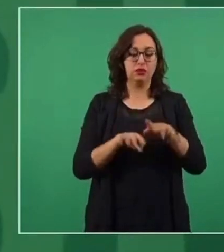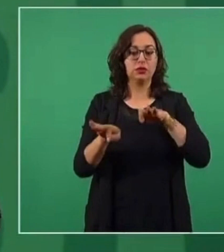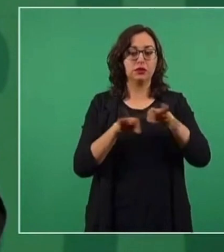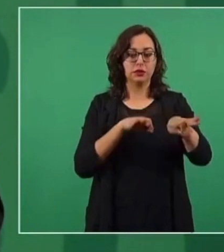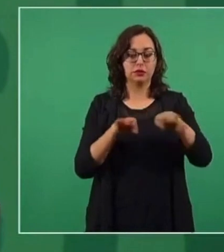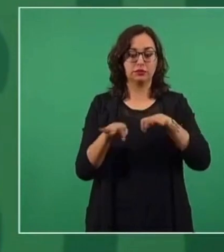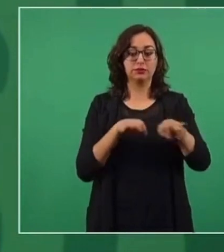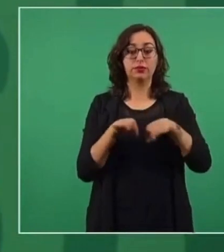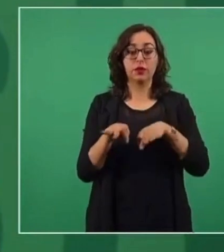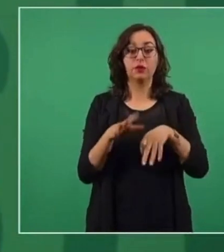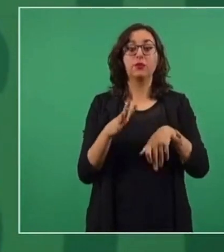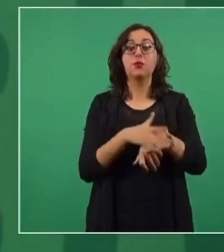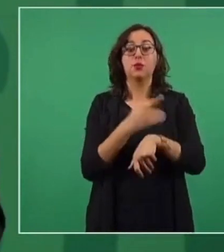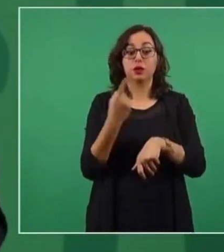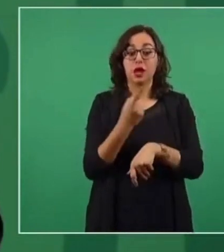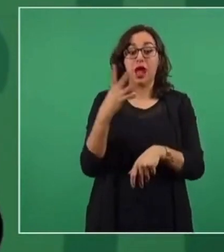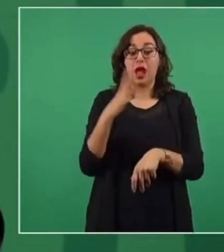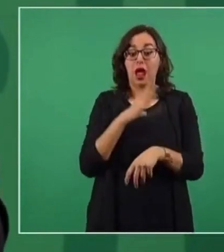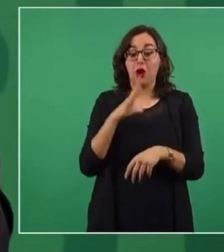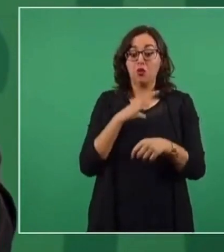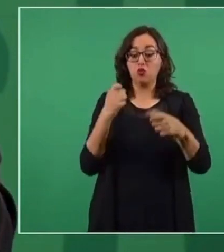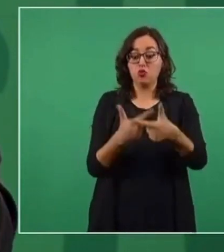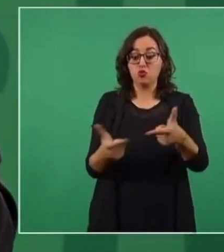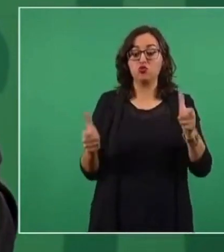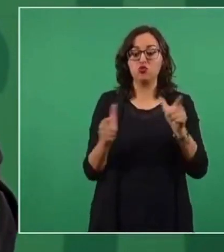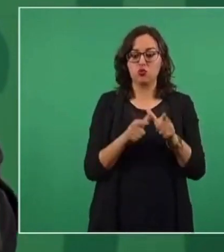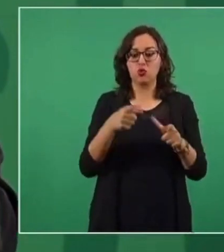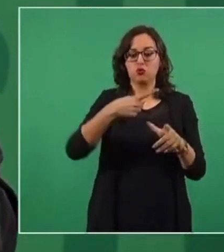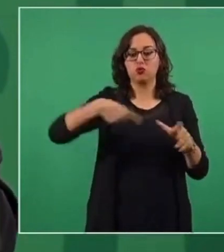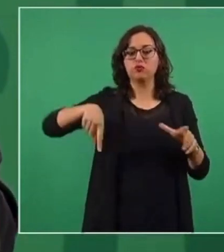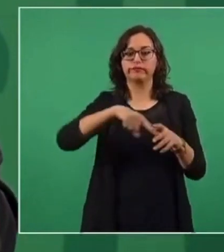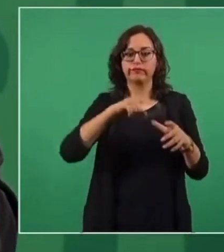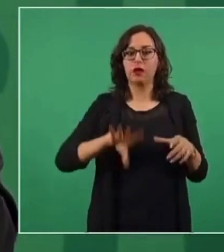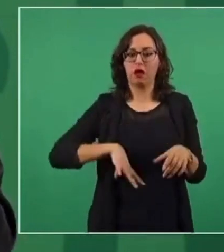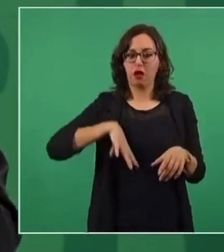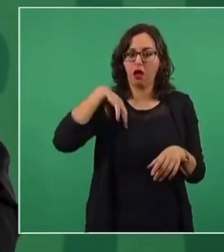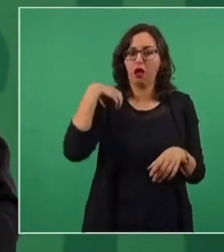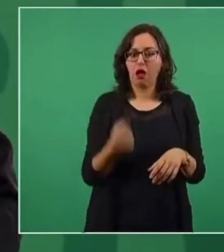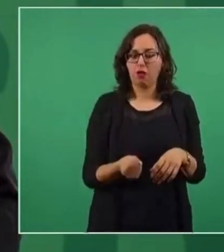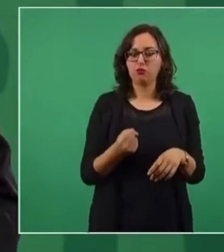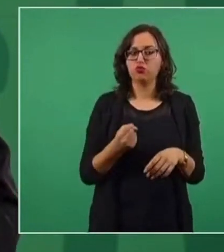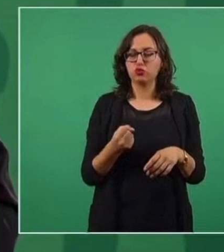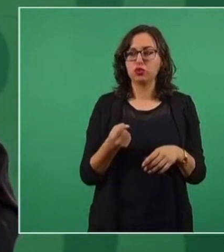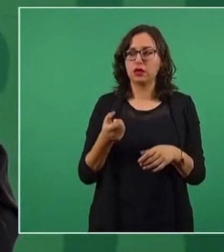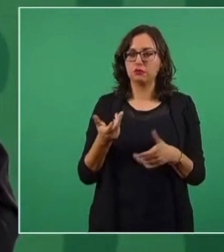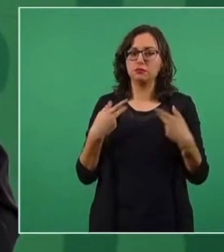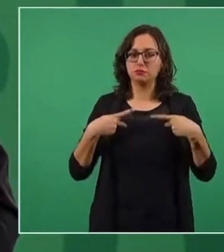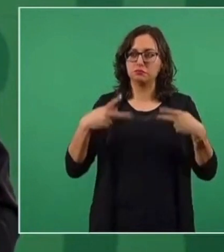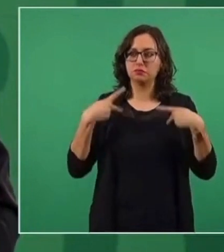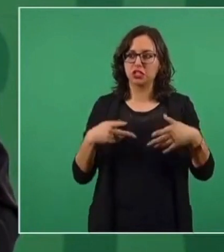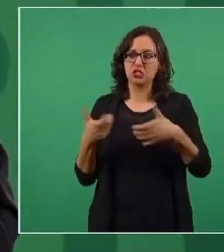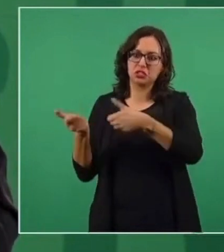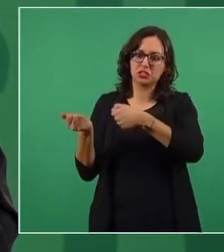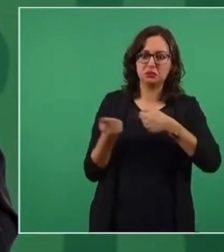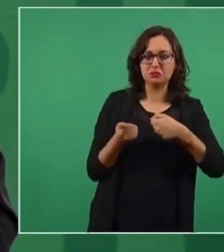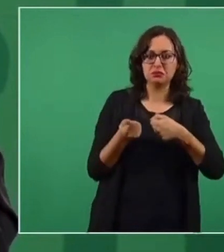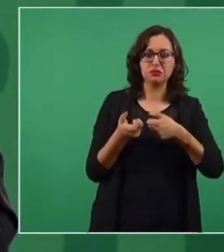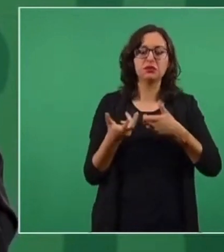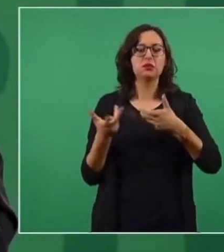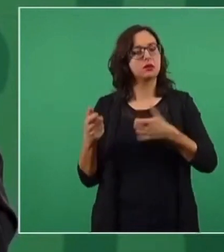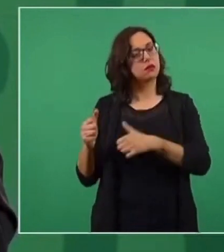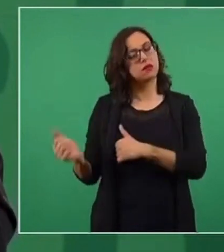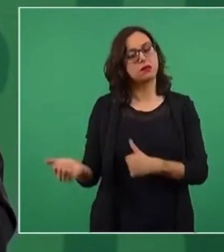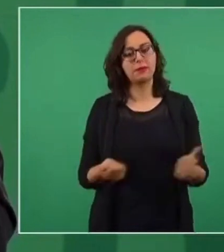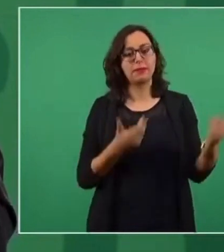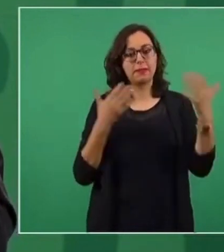una red económica muy importante y se está trabajando por, en el caso mexicano, la Fiscalía General de la República y otras instancias,